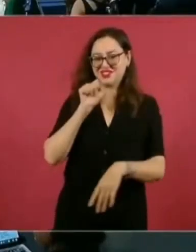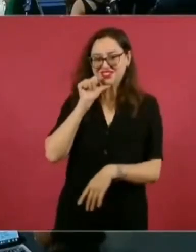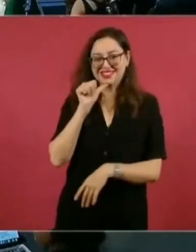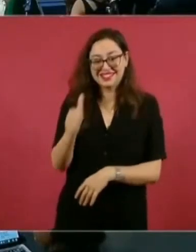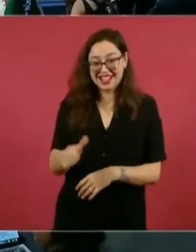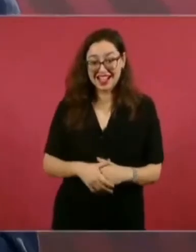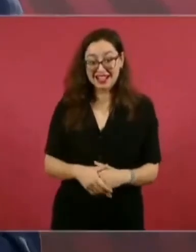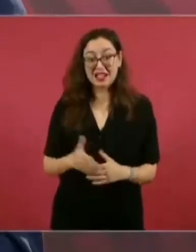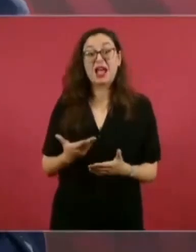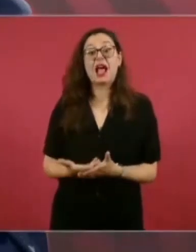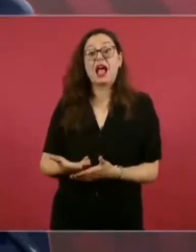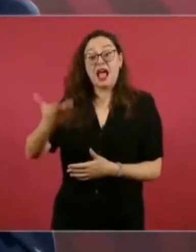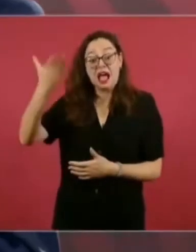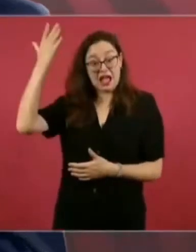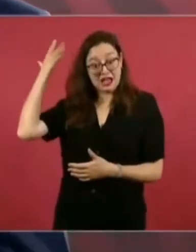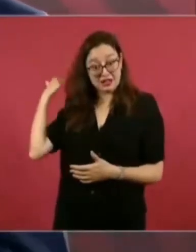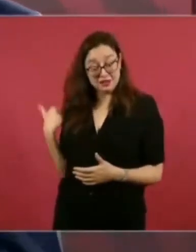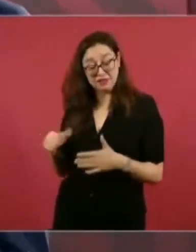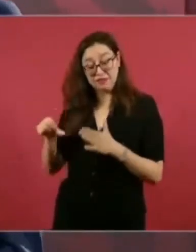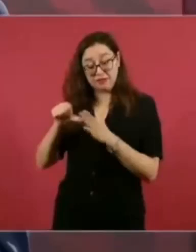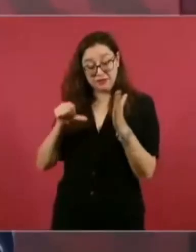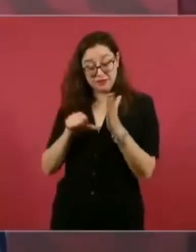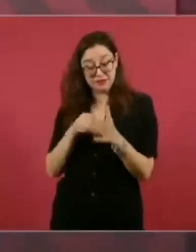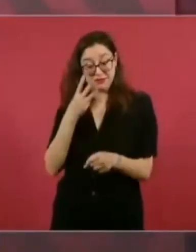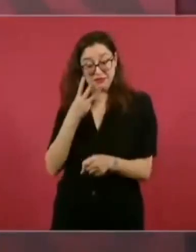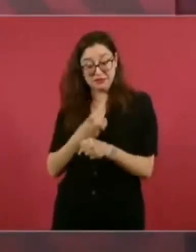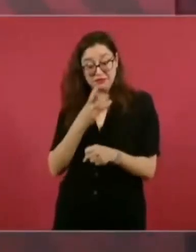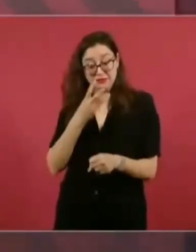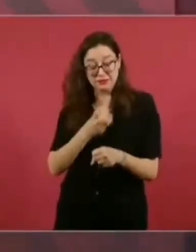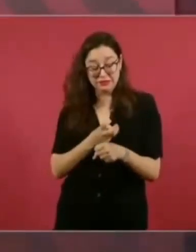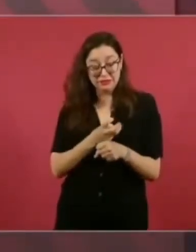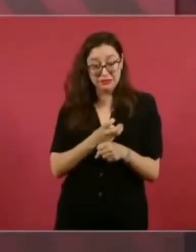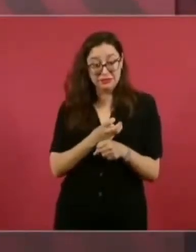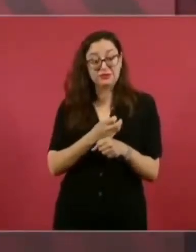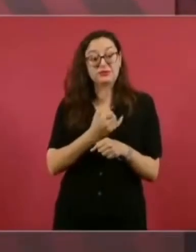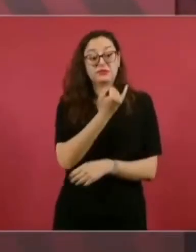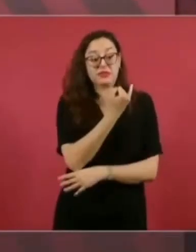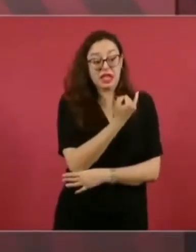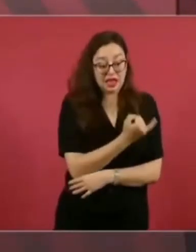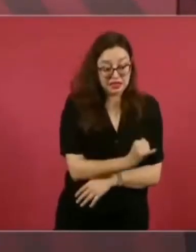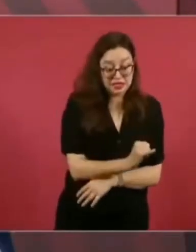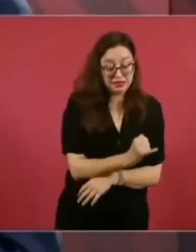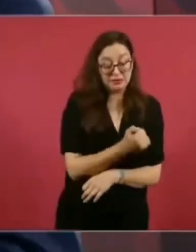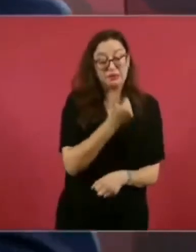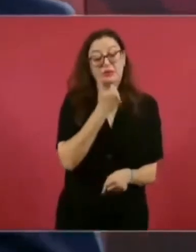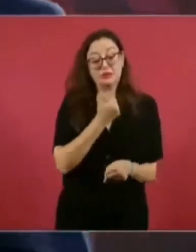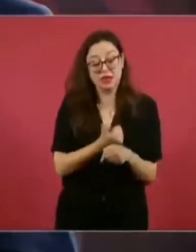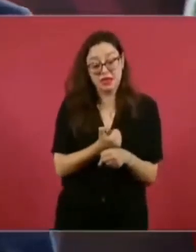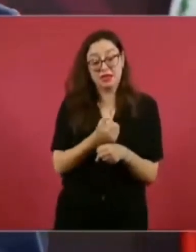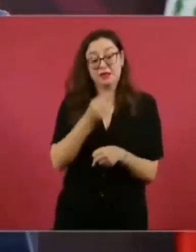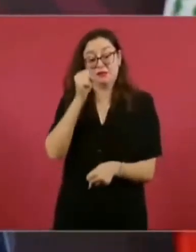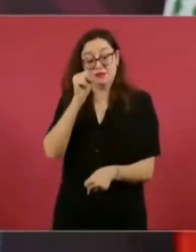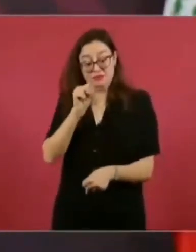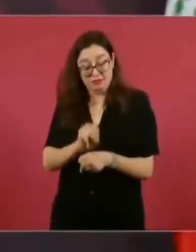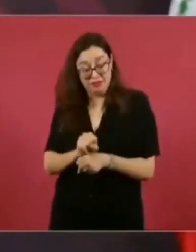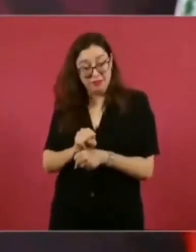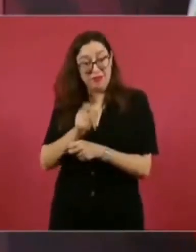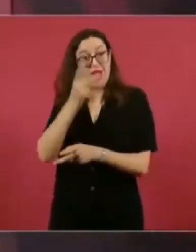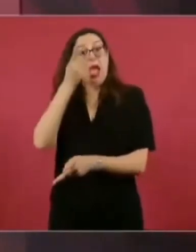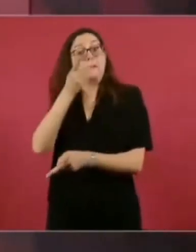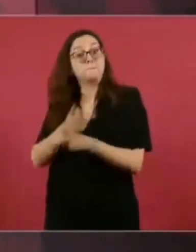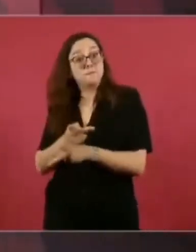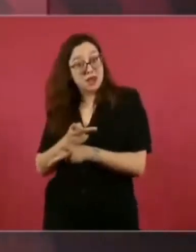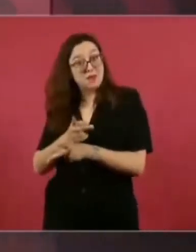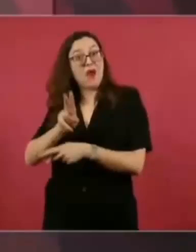pública gratuita sólo a lo básico y dejar al mercado